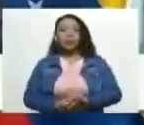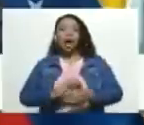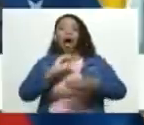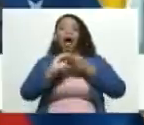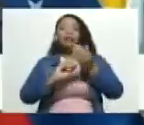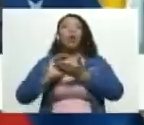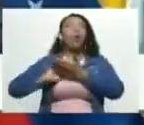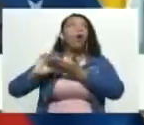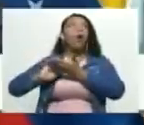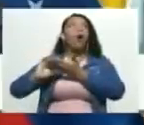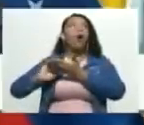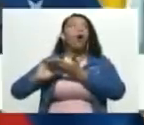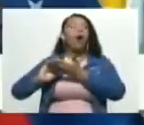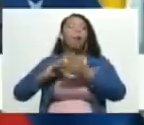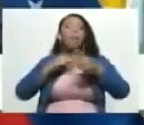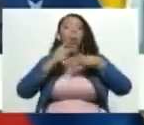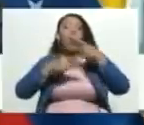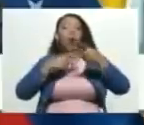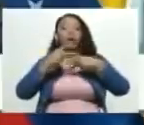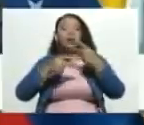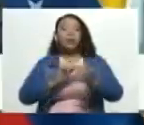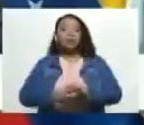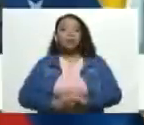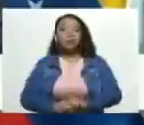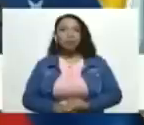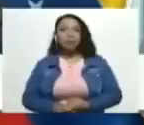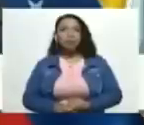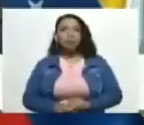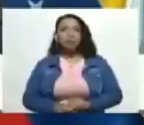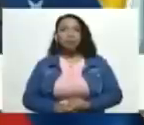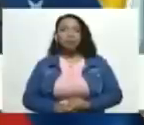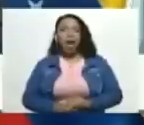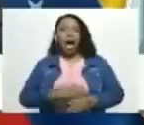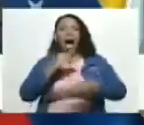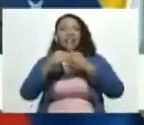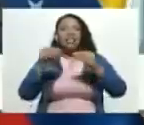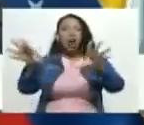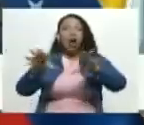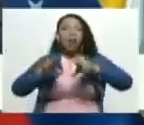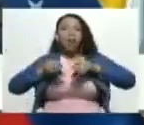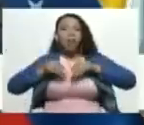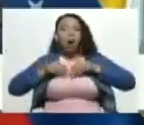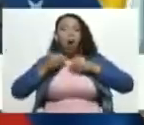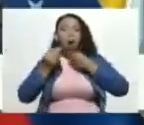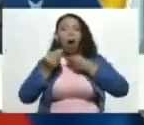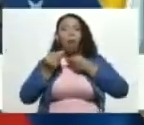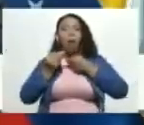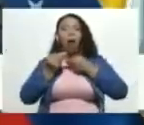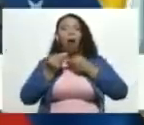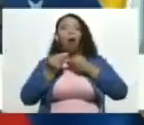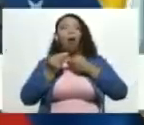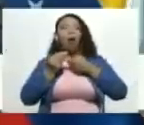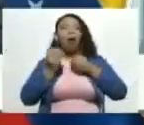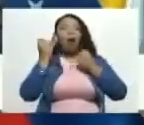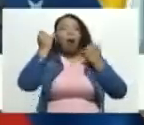excusa de la política, tomando como coartada, como coartada la política,